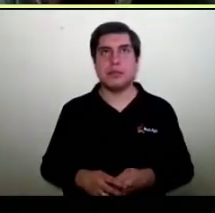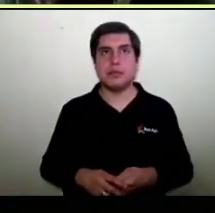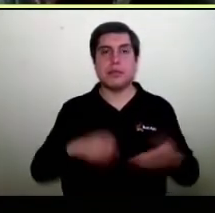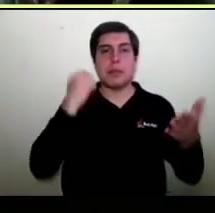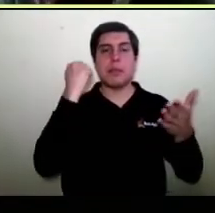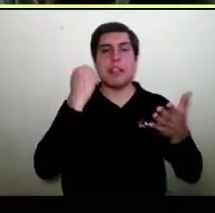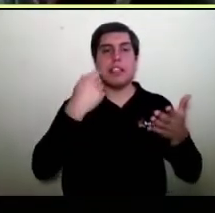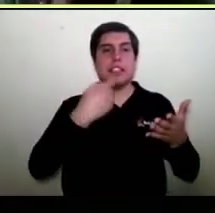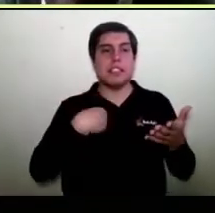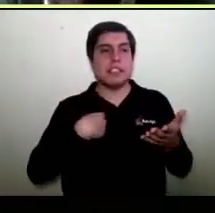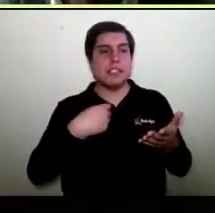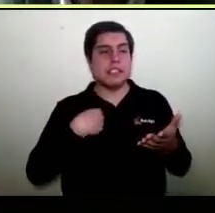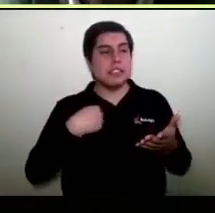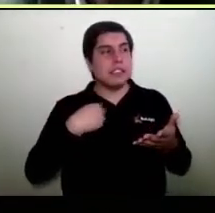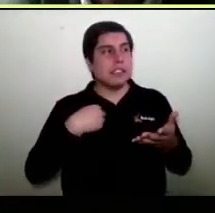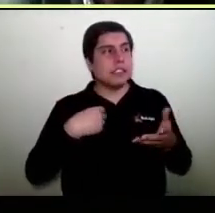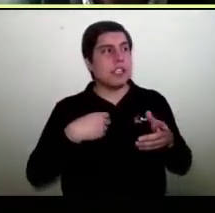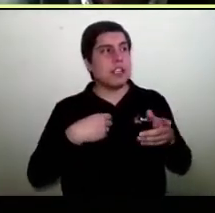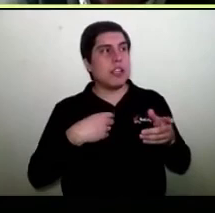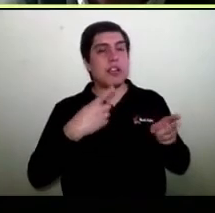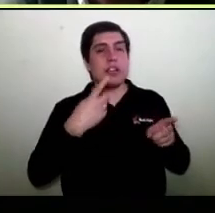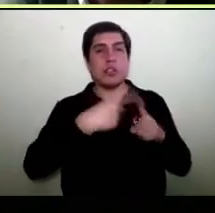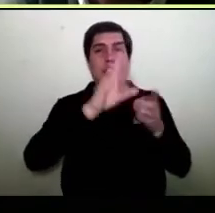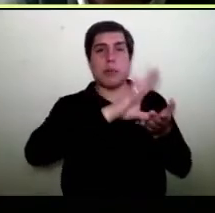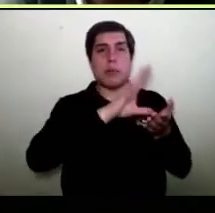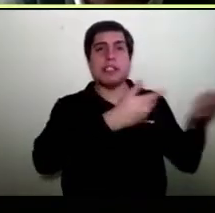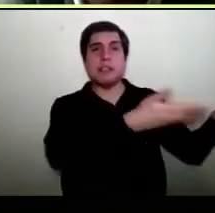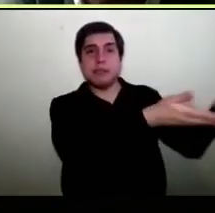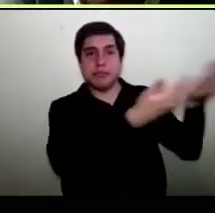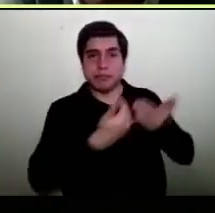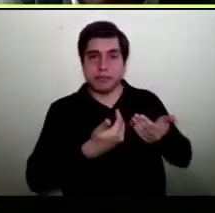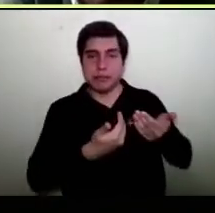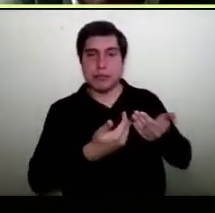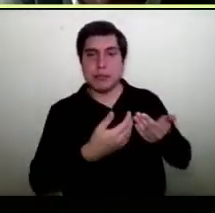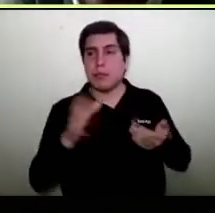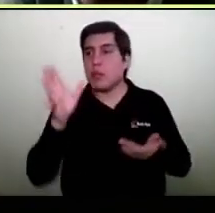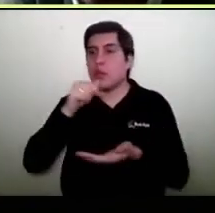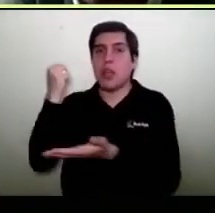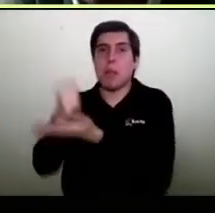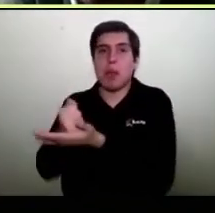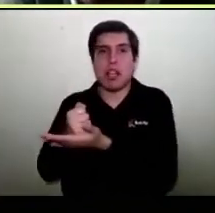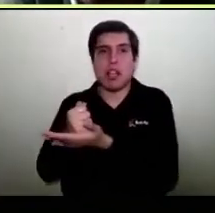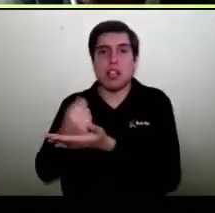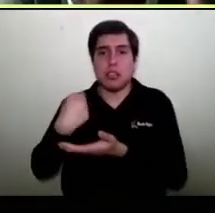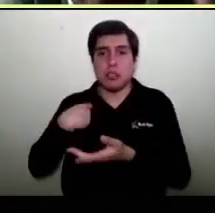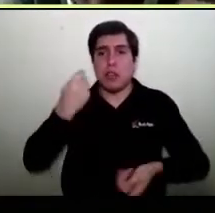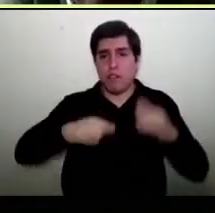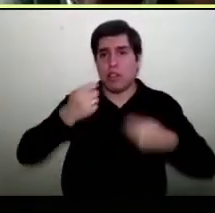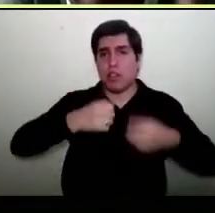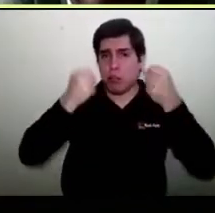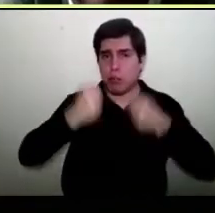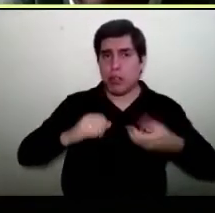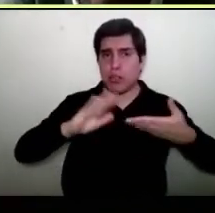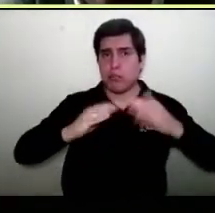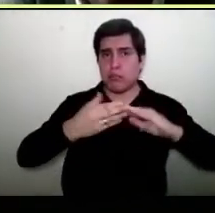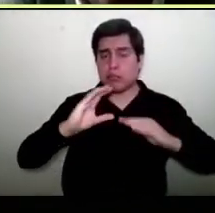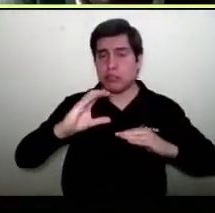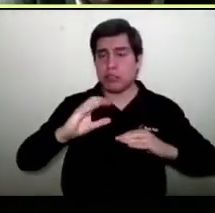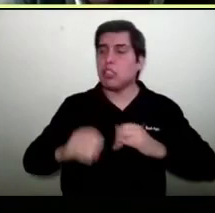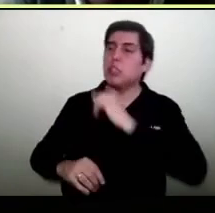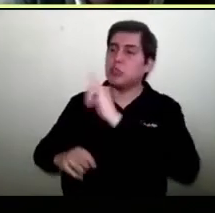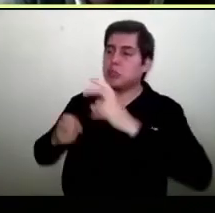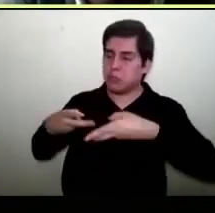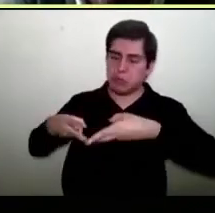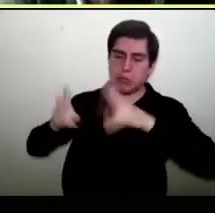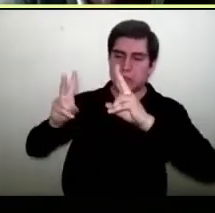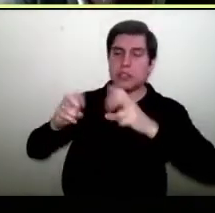¿puedo venderlo en Marketplace? sí muchas personas están haciendo lo mismo están importando productos los exhibes los vendes y puedes